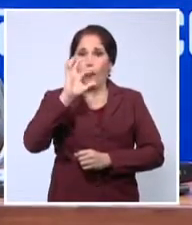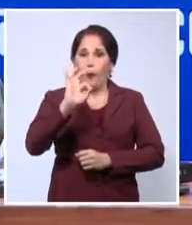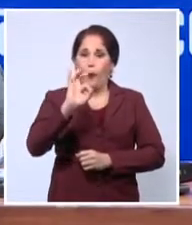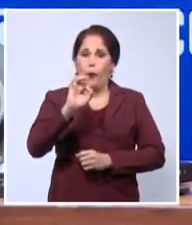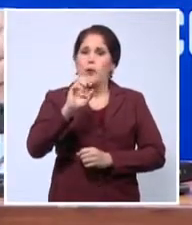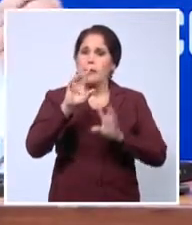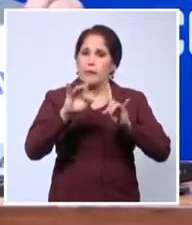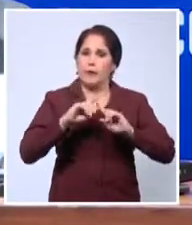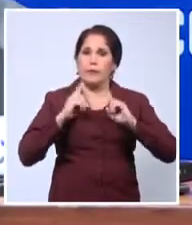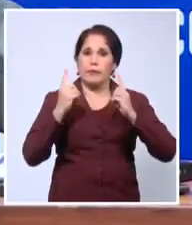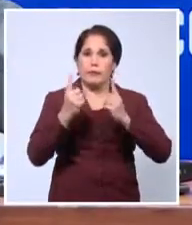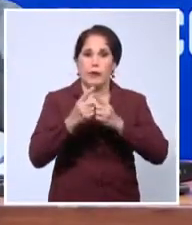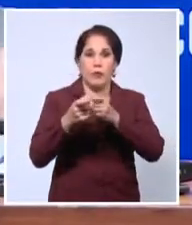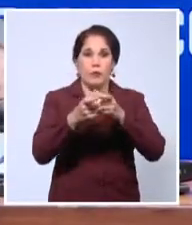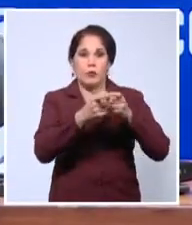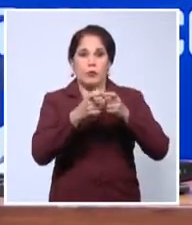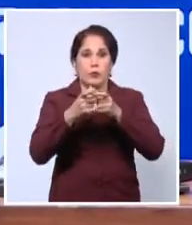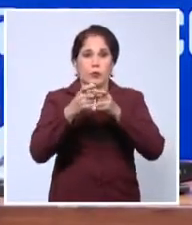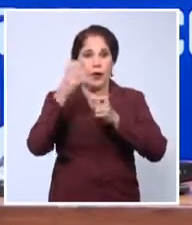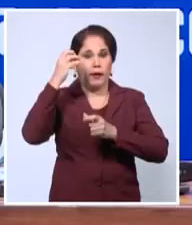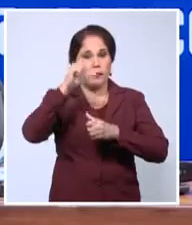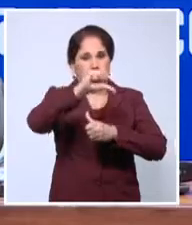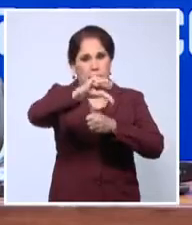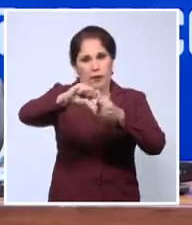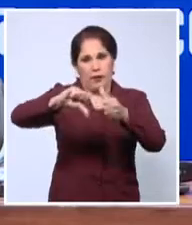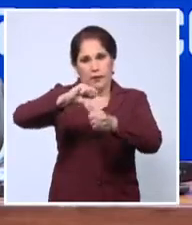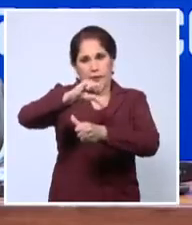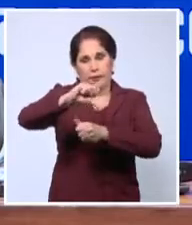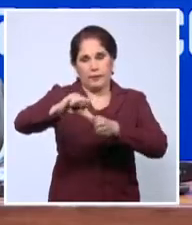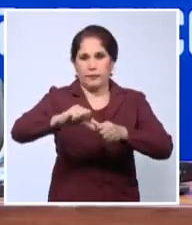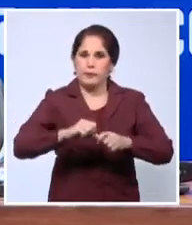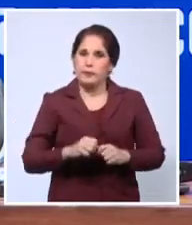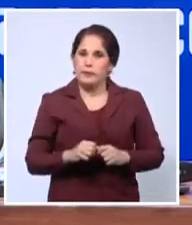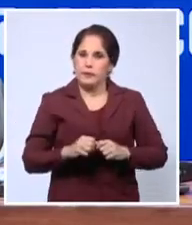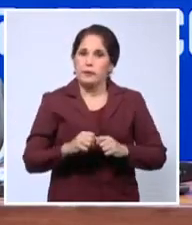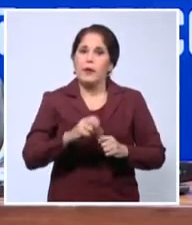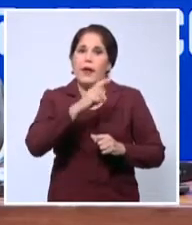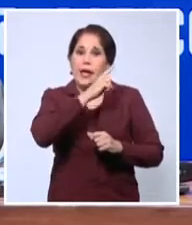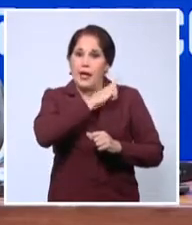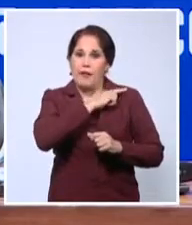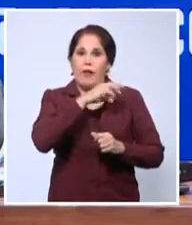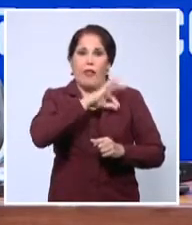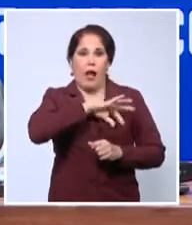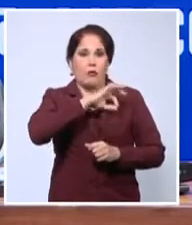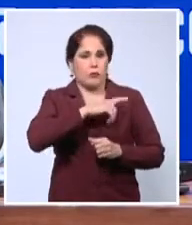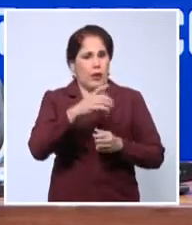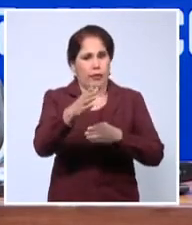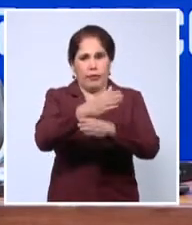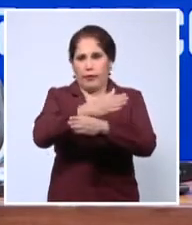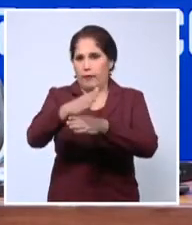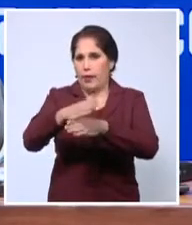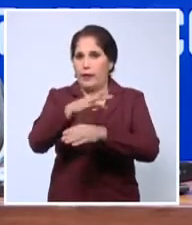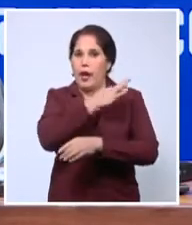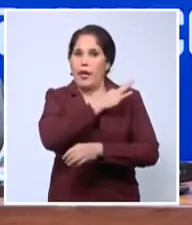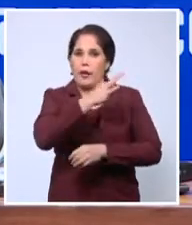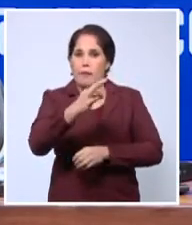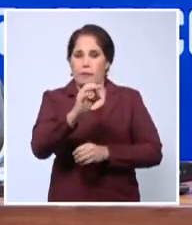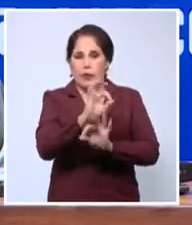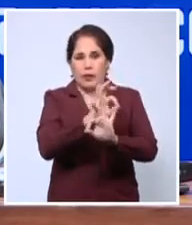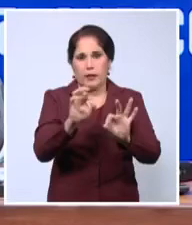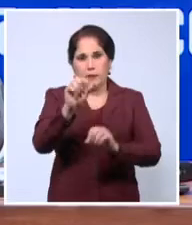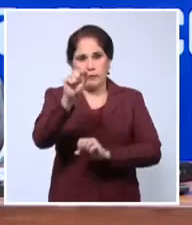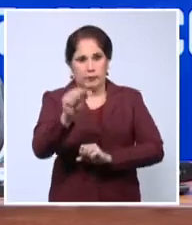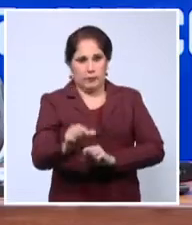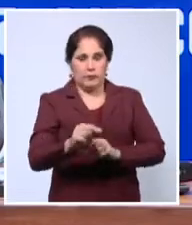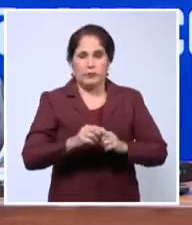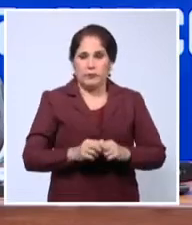general de la Asociación de Estados del Caribe. Distinguidos jefes de delegaciones e invitados especiales,